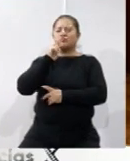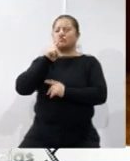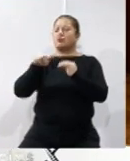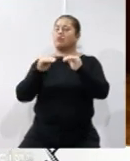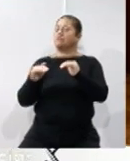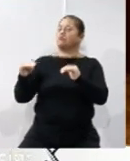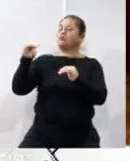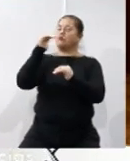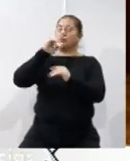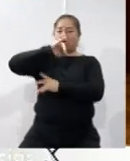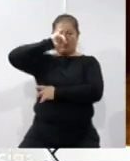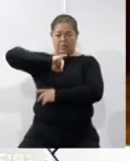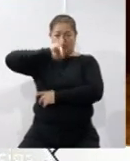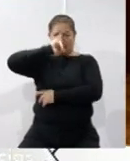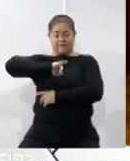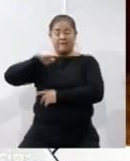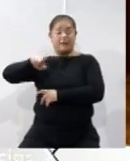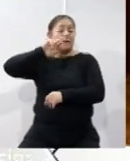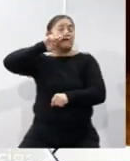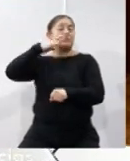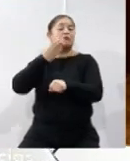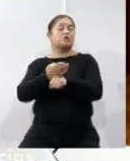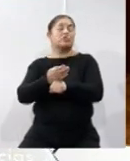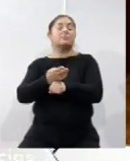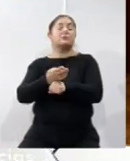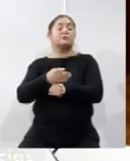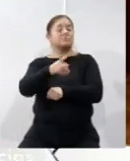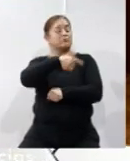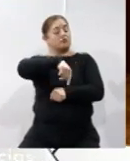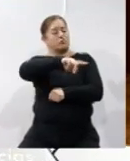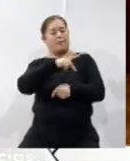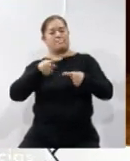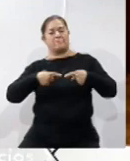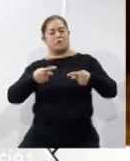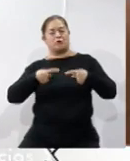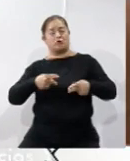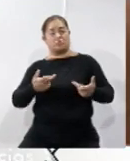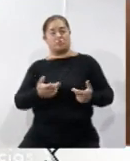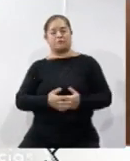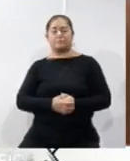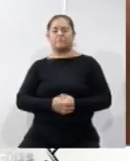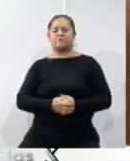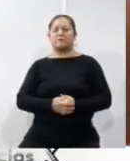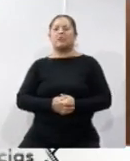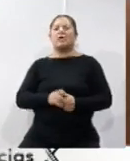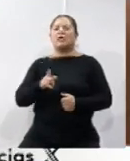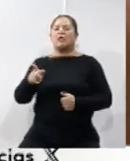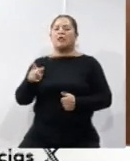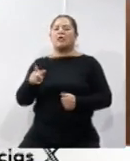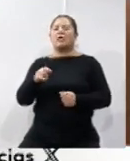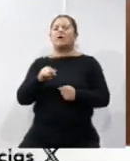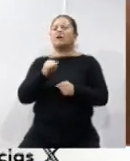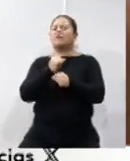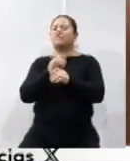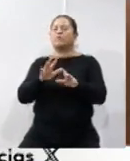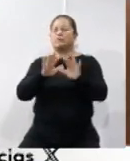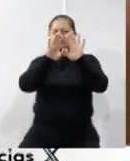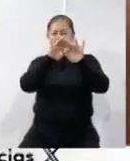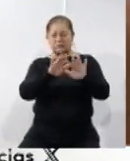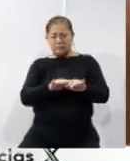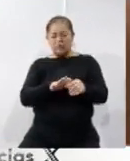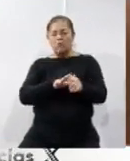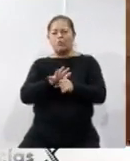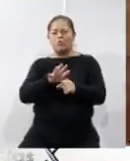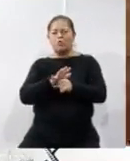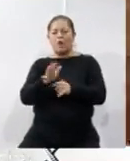puestos de mandos que están encargadas de cientos de elementos en todo el país. ¿Dónde pueden encontrar los interesados en los requisitos? ¿En alguna